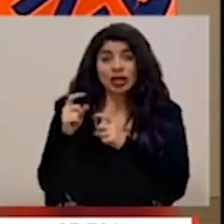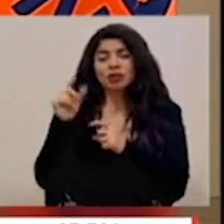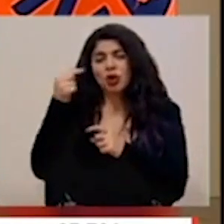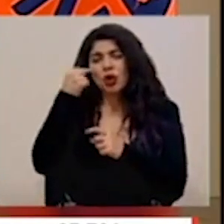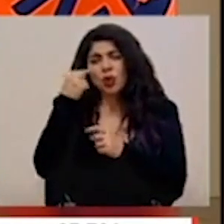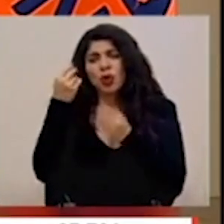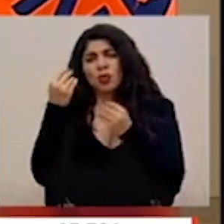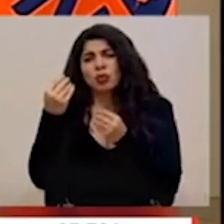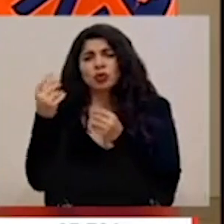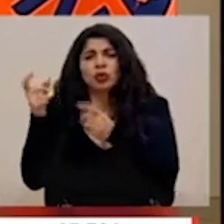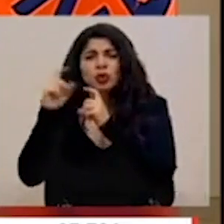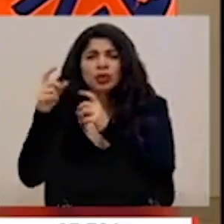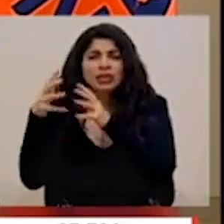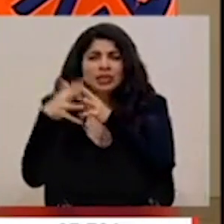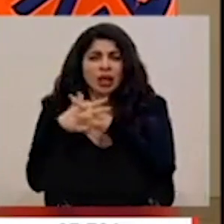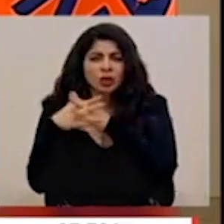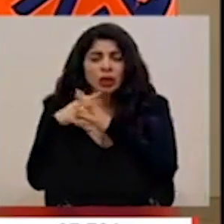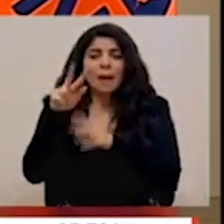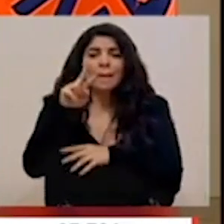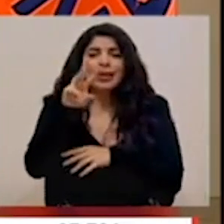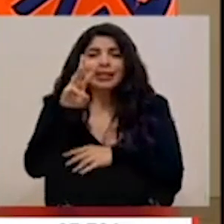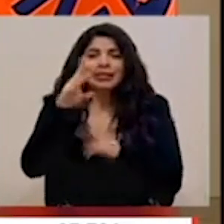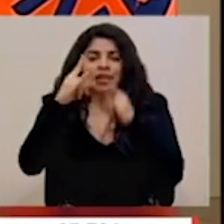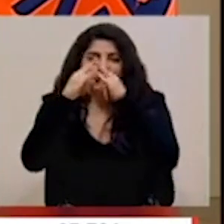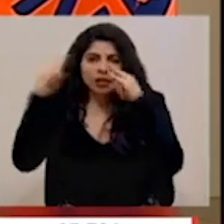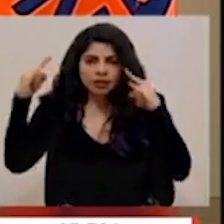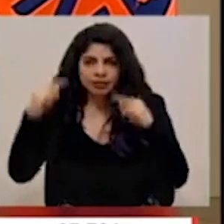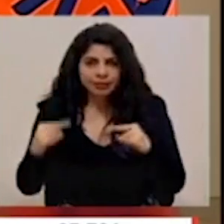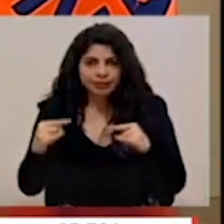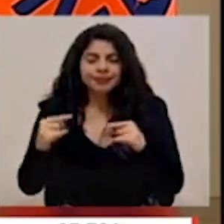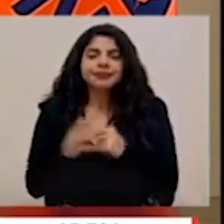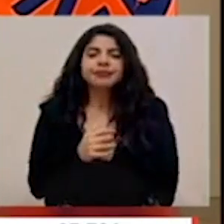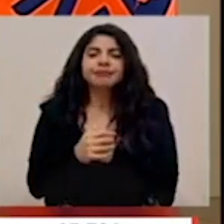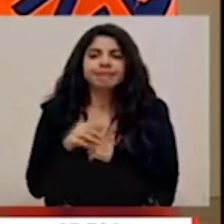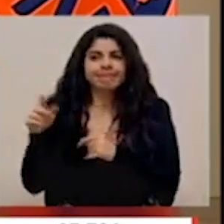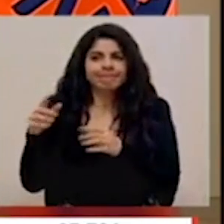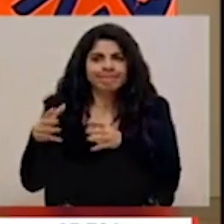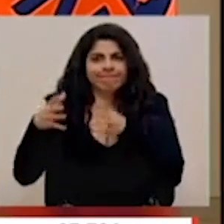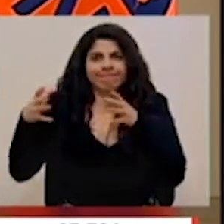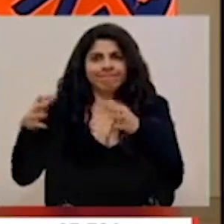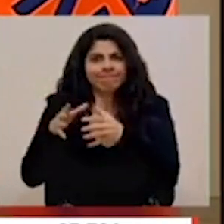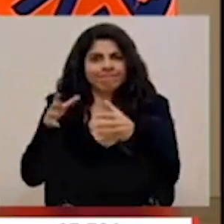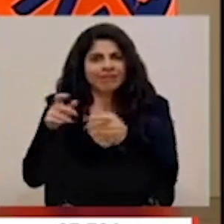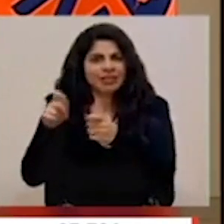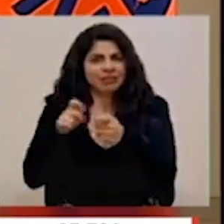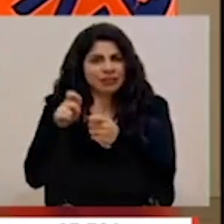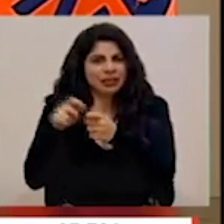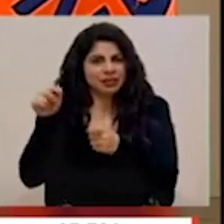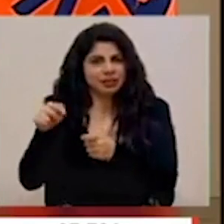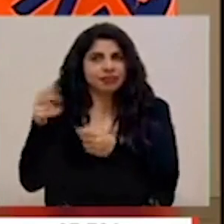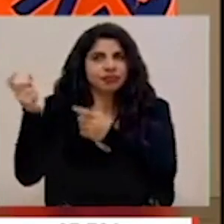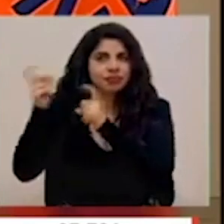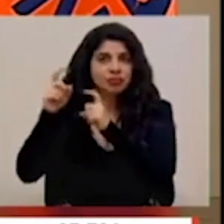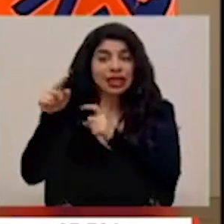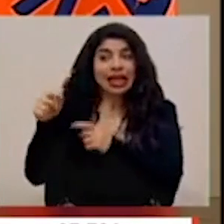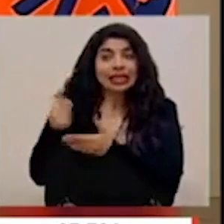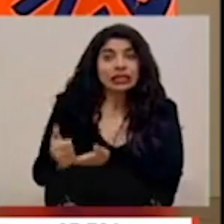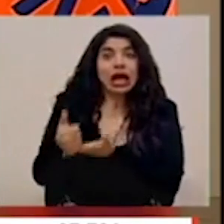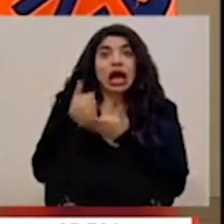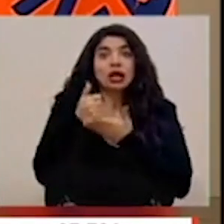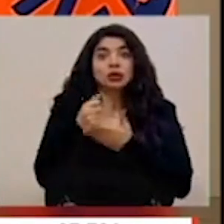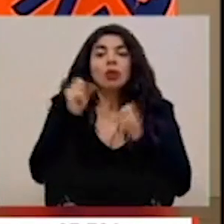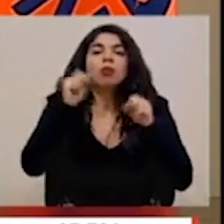el gobierno de los Estados Unidos de 26 tiendas de campaña de alto nivel de especificaciones que nos permitirán generar